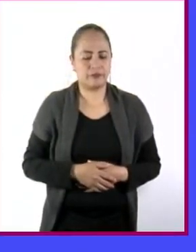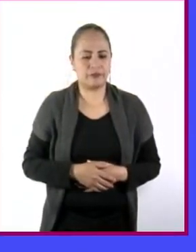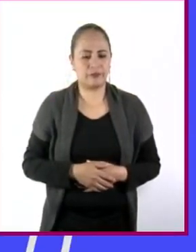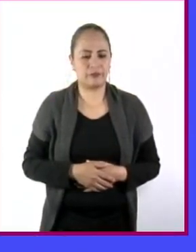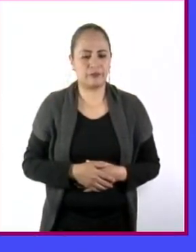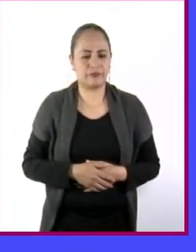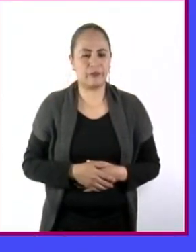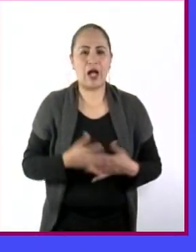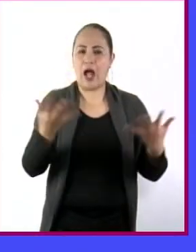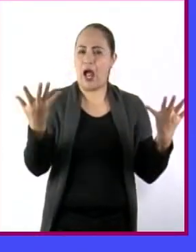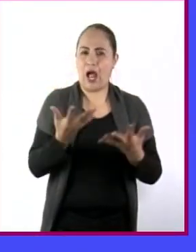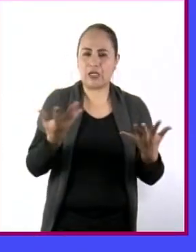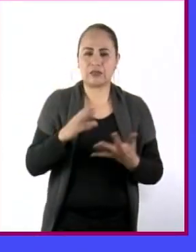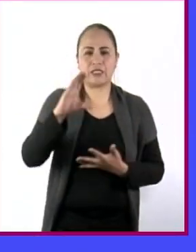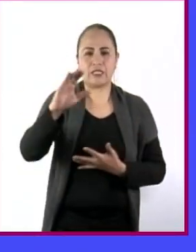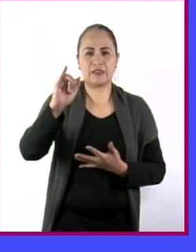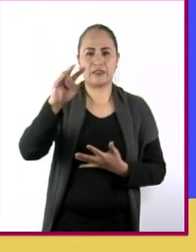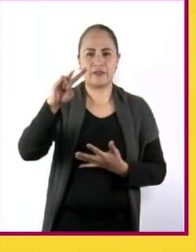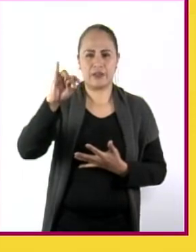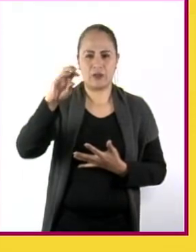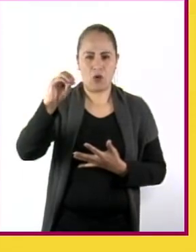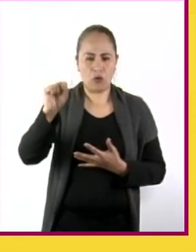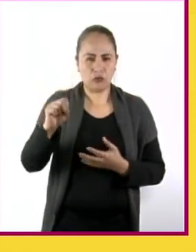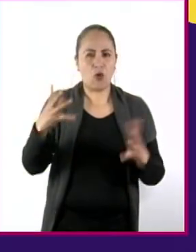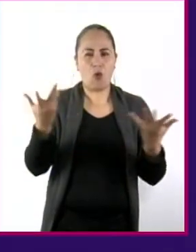Actos cívicos o conmemoraciones.